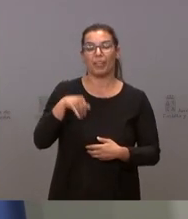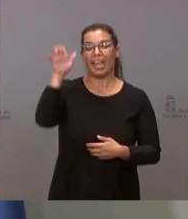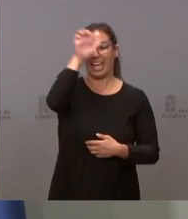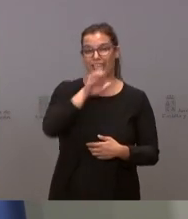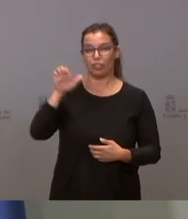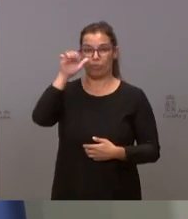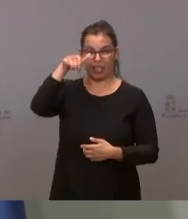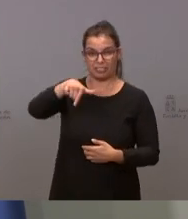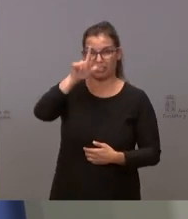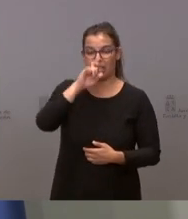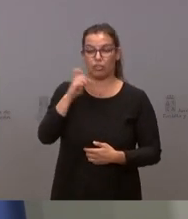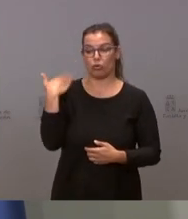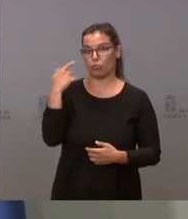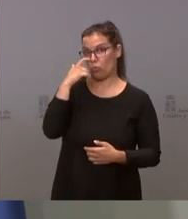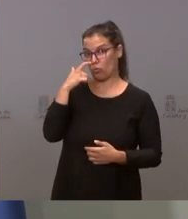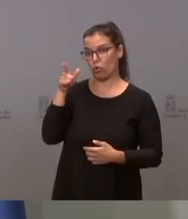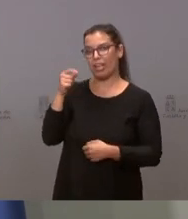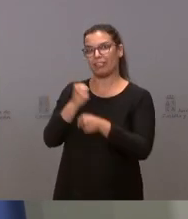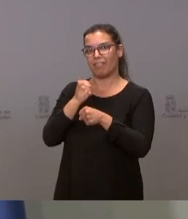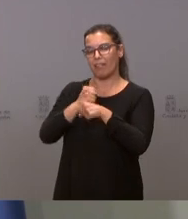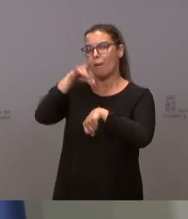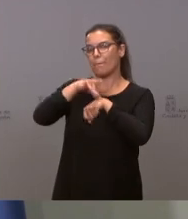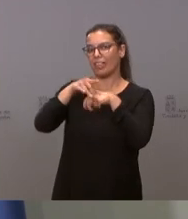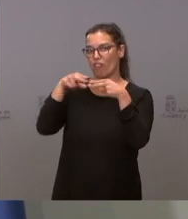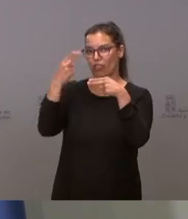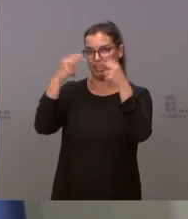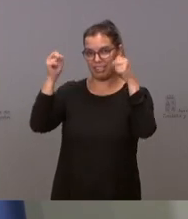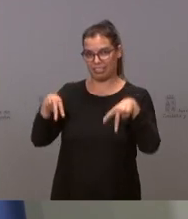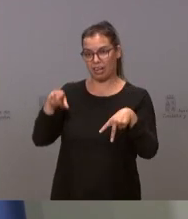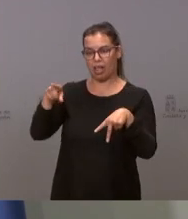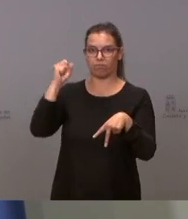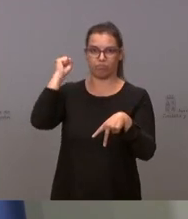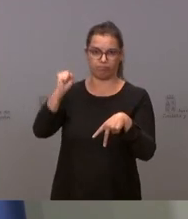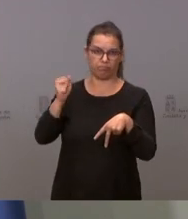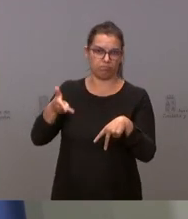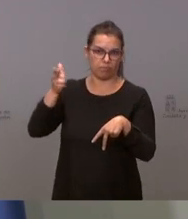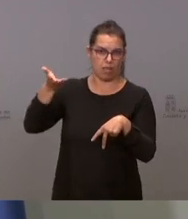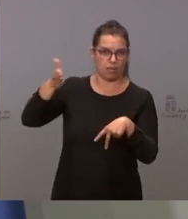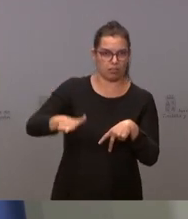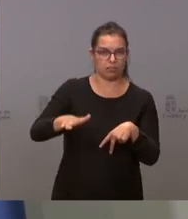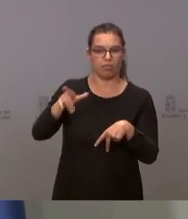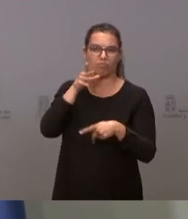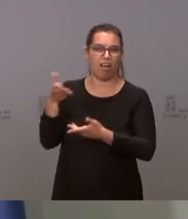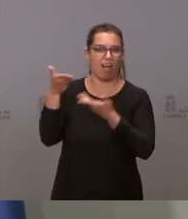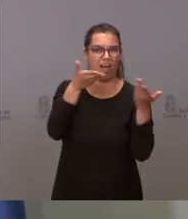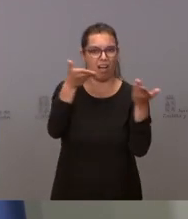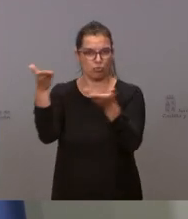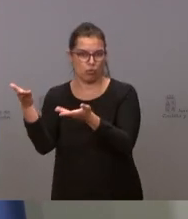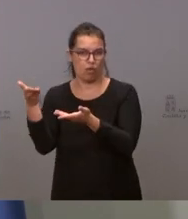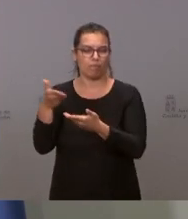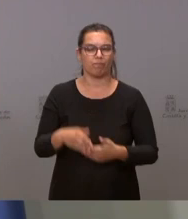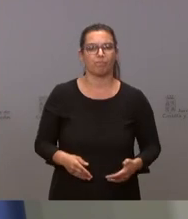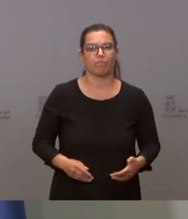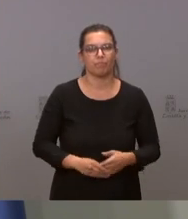de este año, cooperante de Médicos Sin Fronteras, que, como todos ustedes saben, perdió la vida ayudando a los demás.